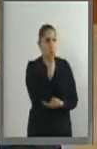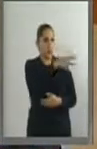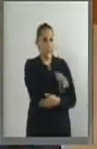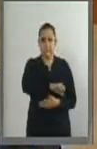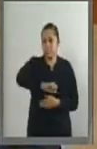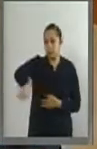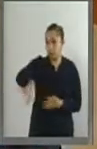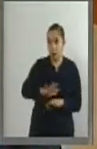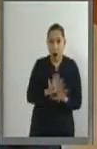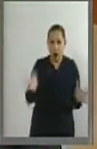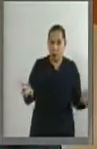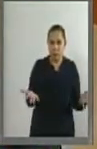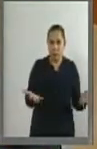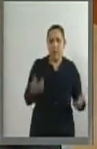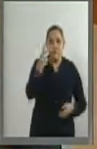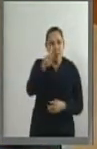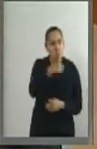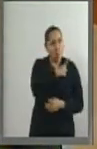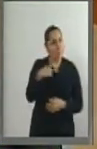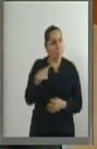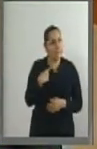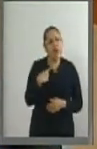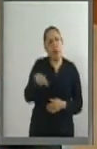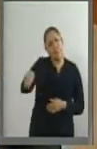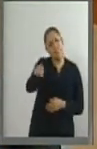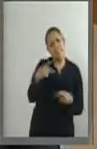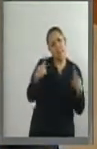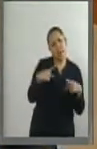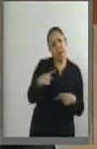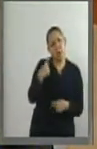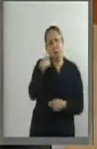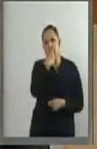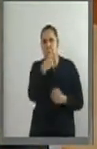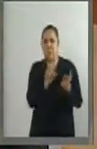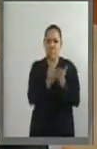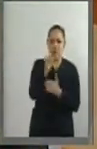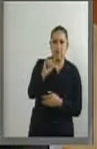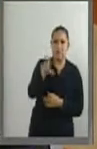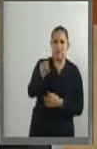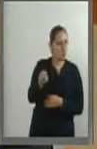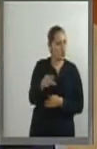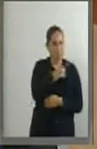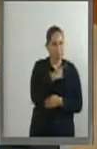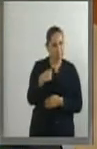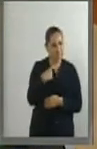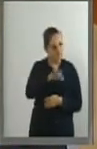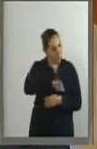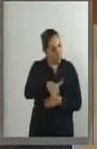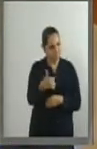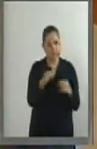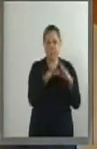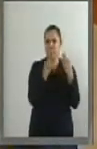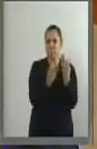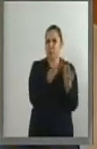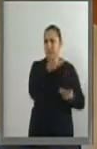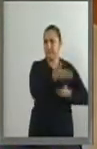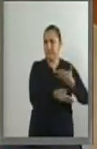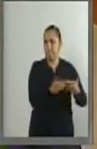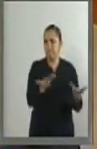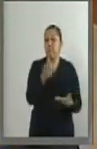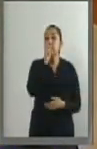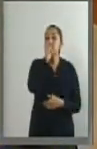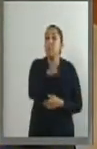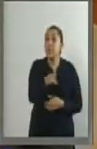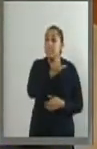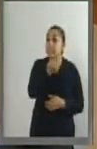la voluntad de los individuos. Además, que la producción de usos o del uso de